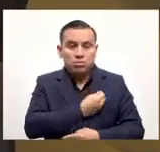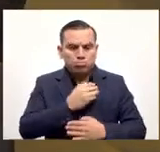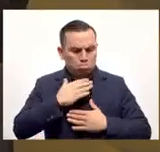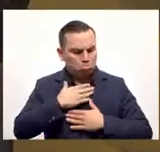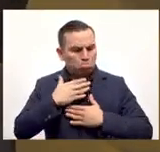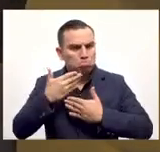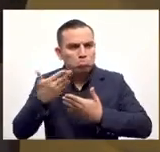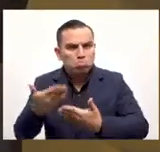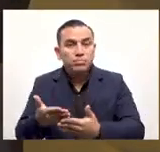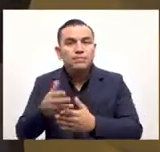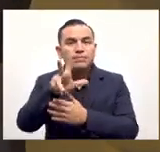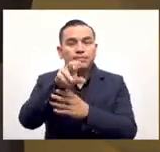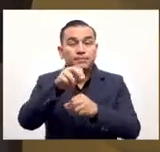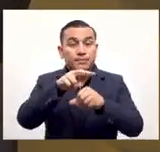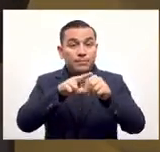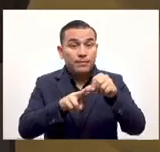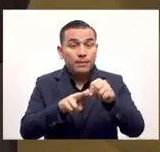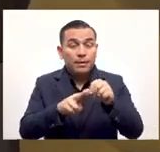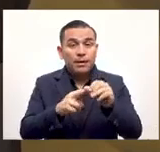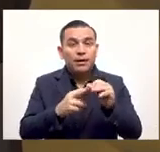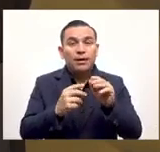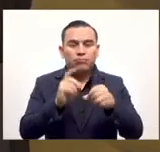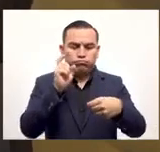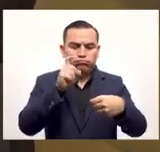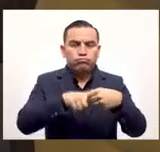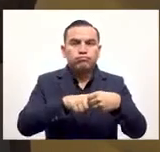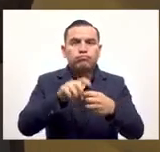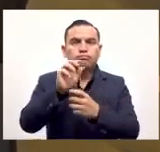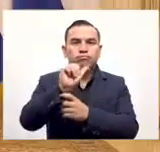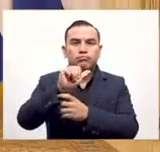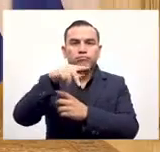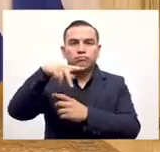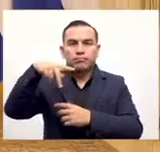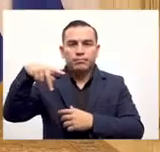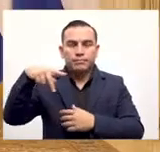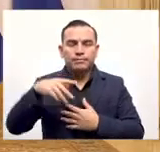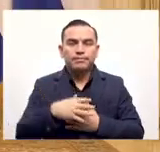dinero, sino que lo está poniendo el gobierno al que registre el app.